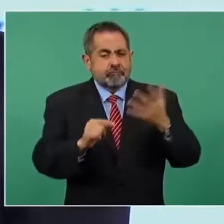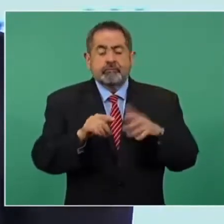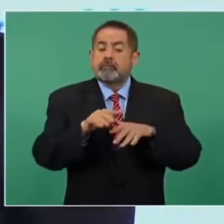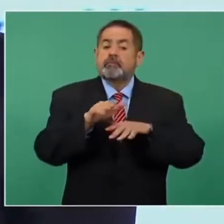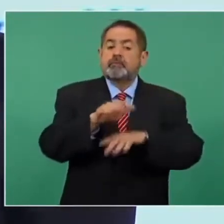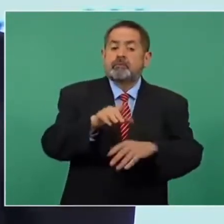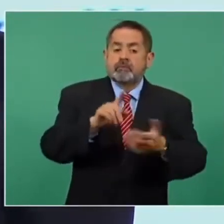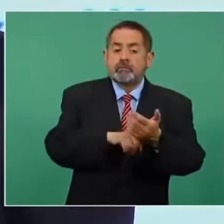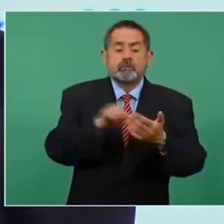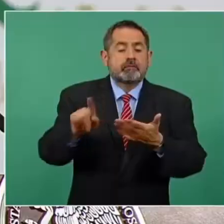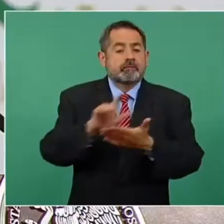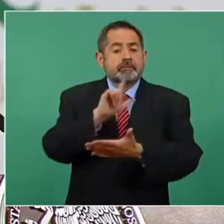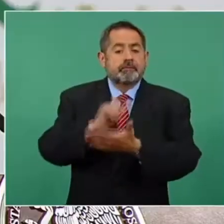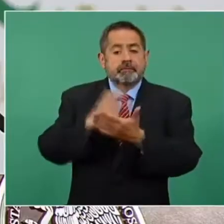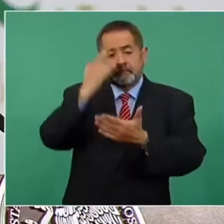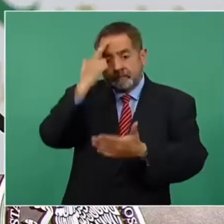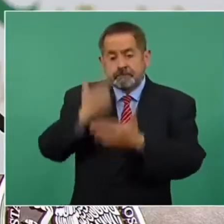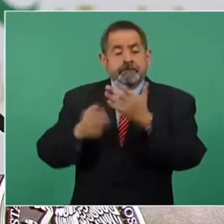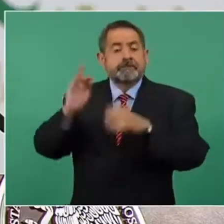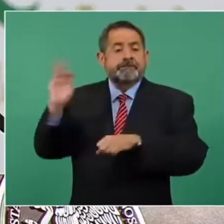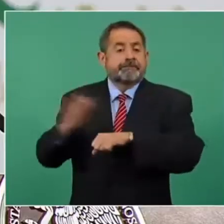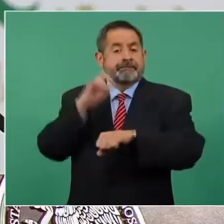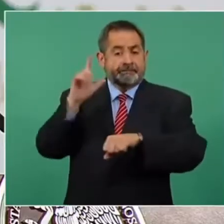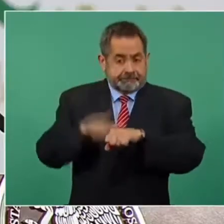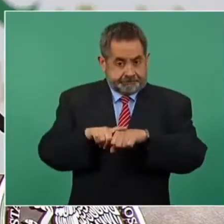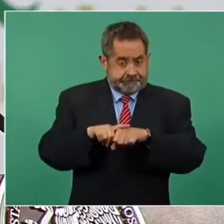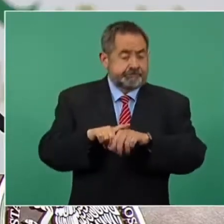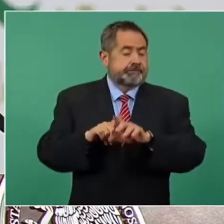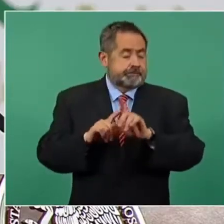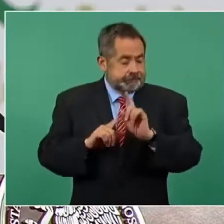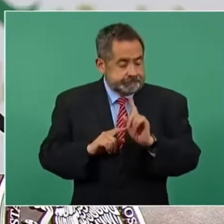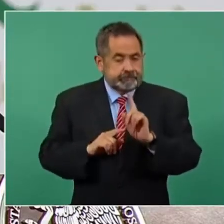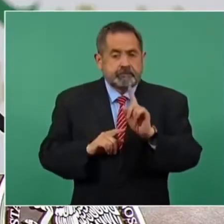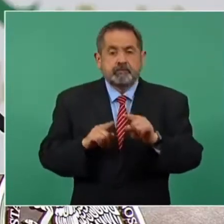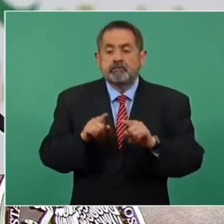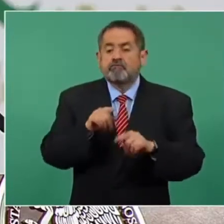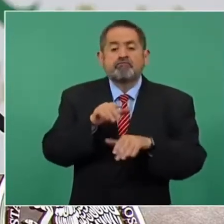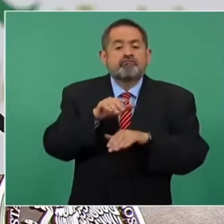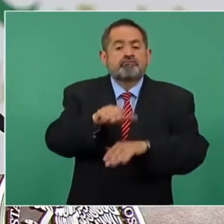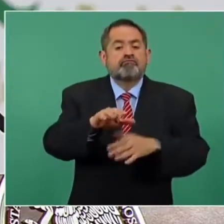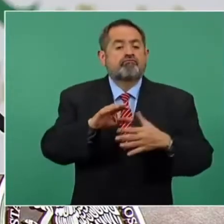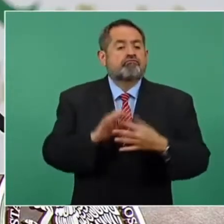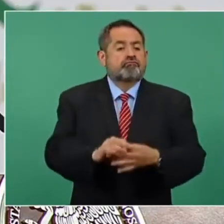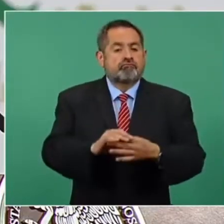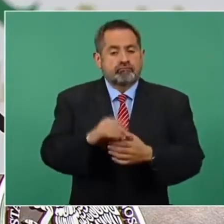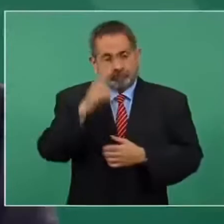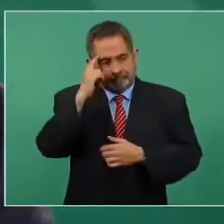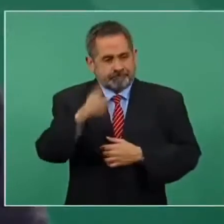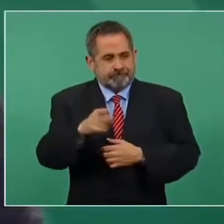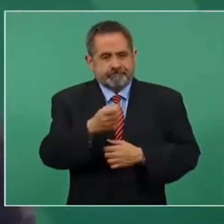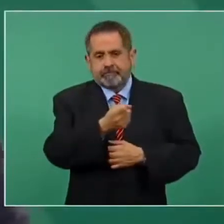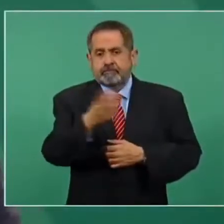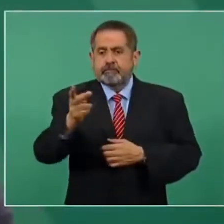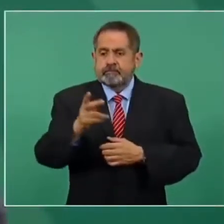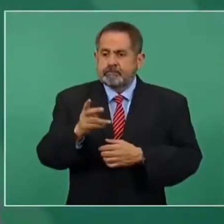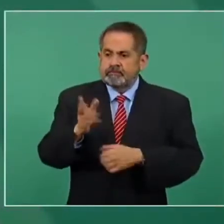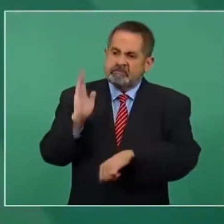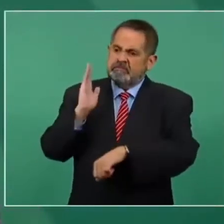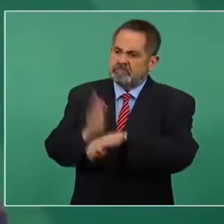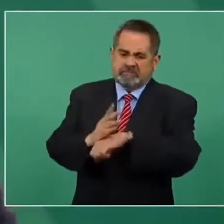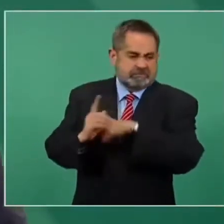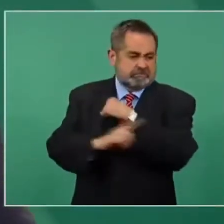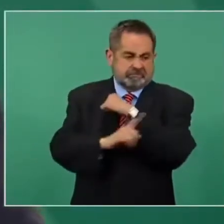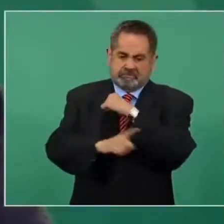atención, delitos federales particularmente vinculados con suspensión legal del embarazo, delitos contra la